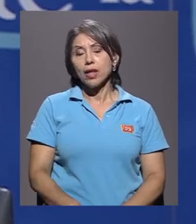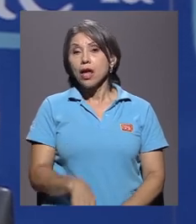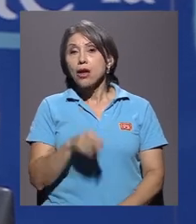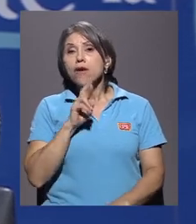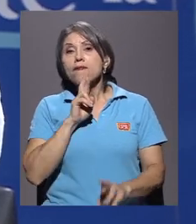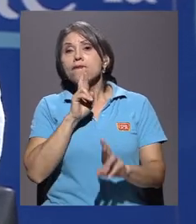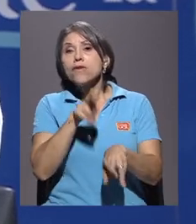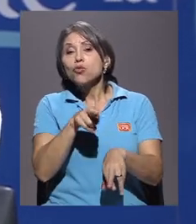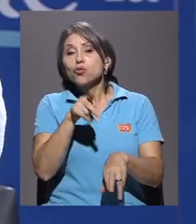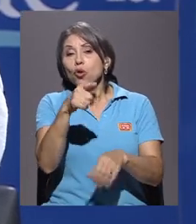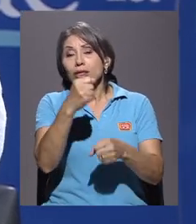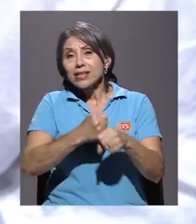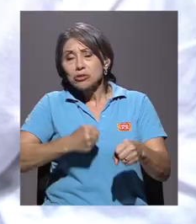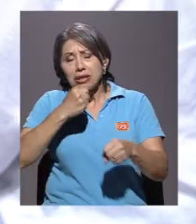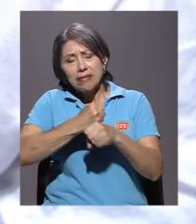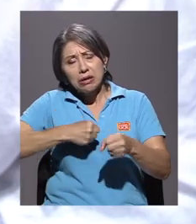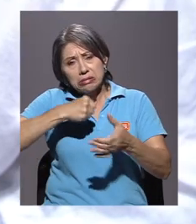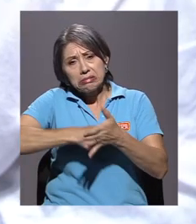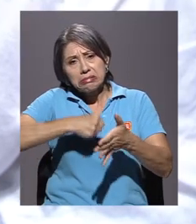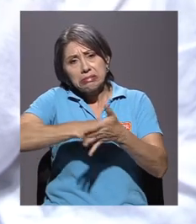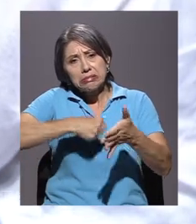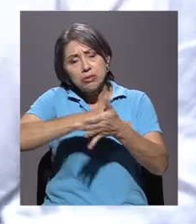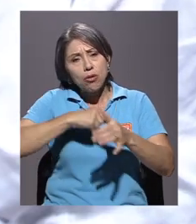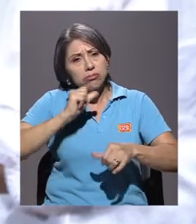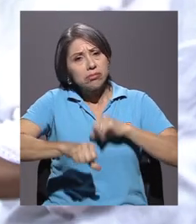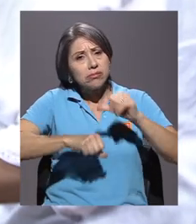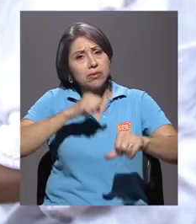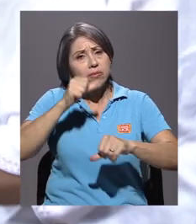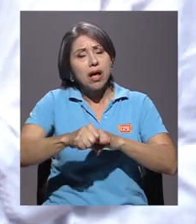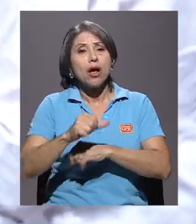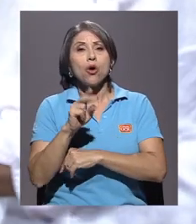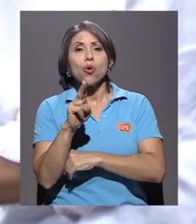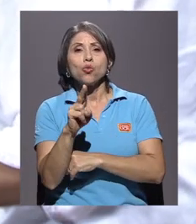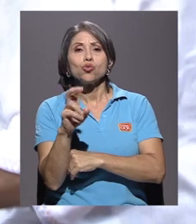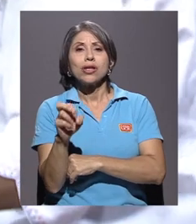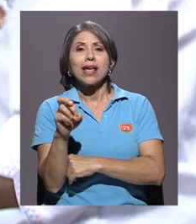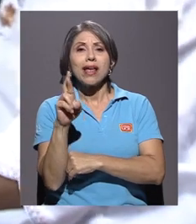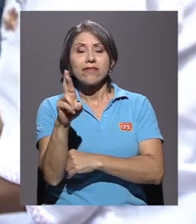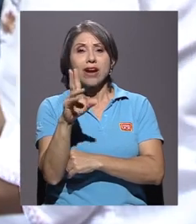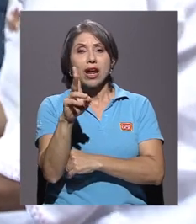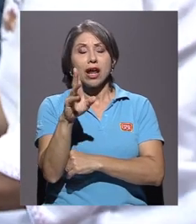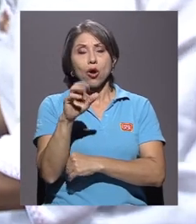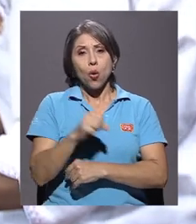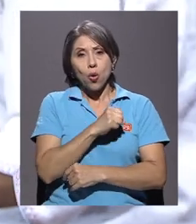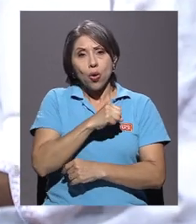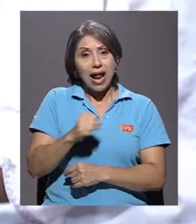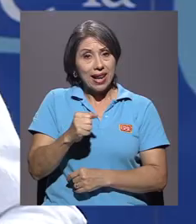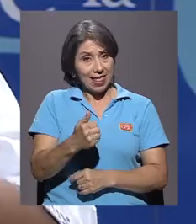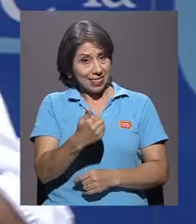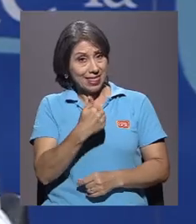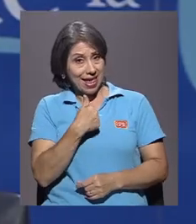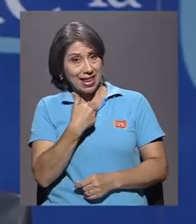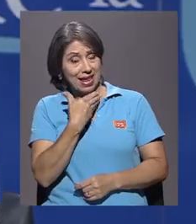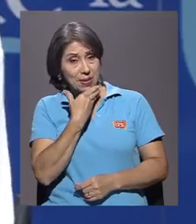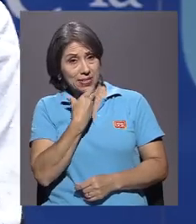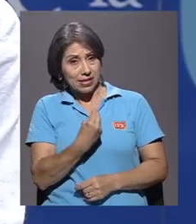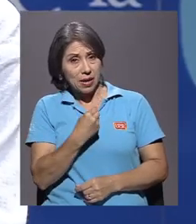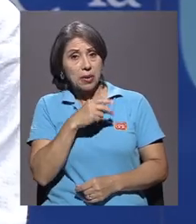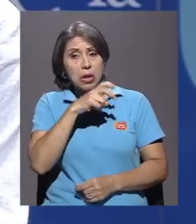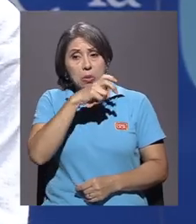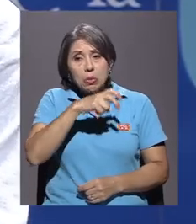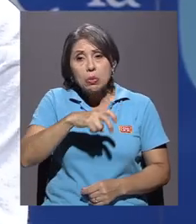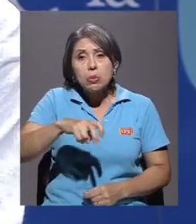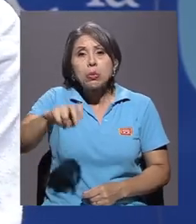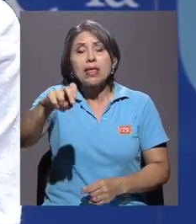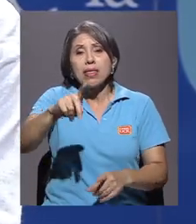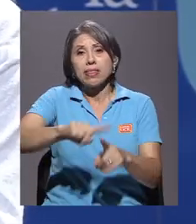ese trabajo tesonero de ustedes, de UCR Coral, tienen esta gira especial, particular, que tienen en diciembre para diferentes comunidades